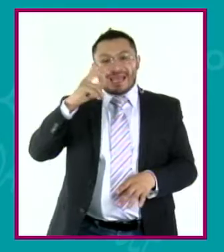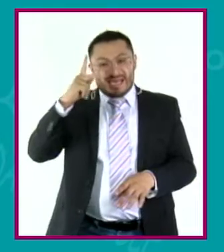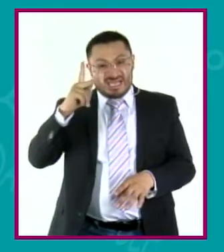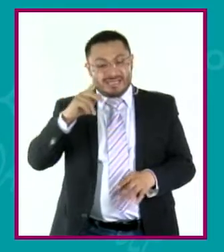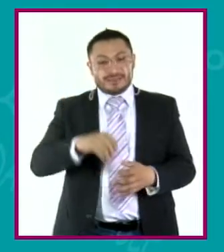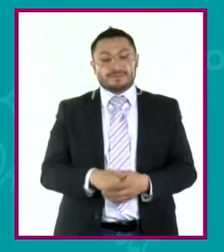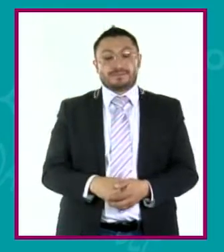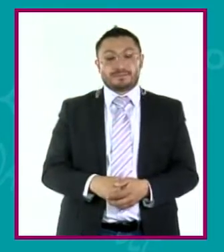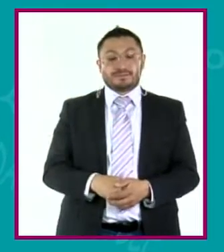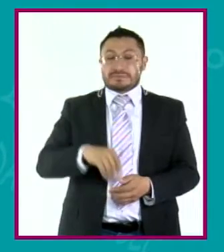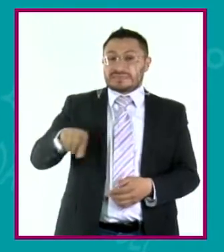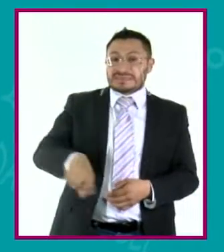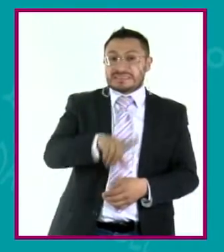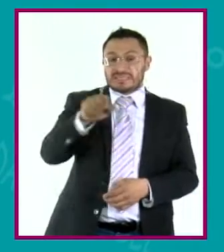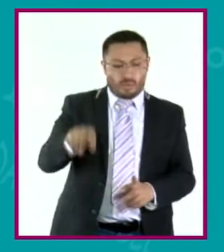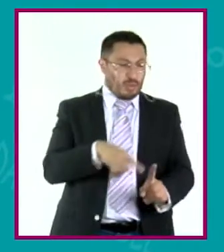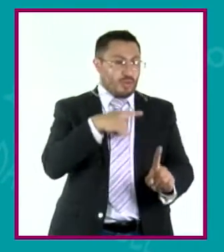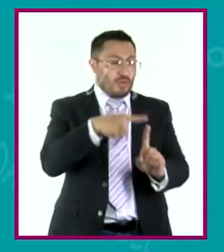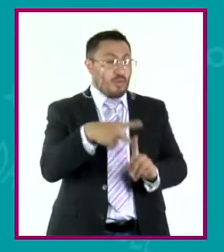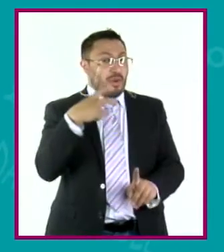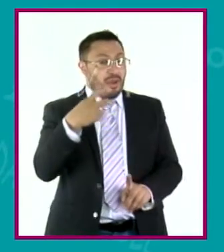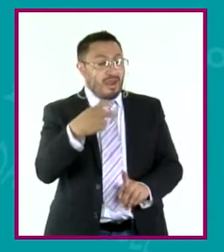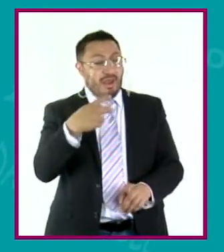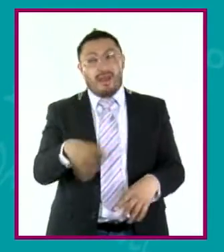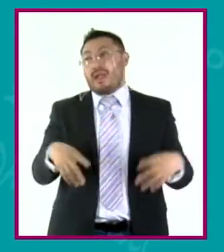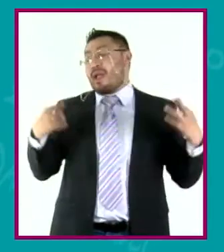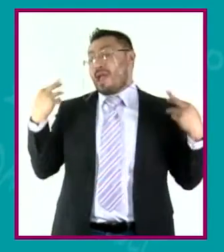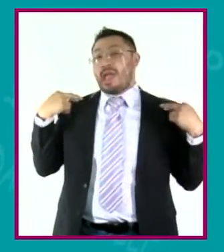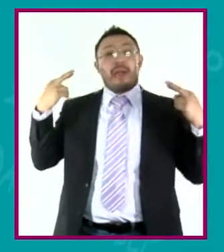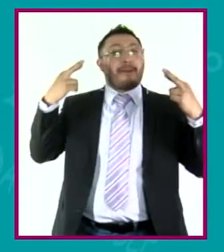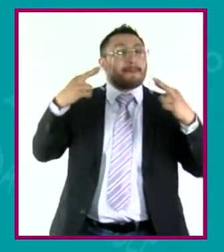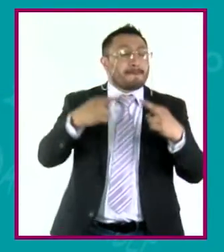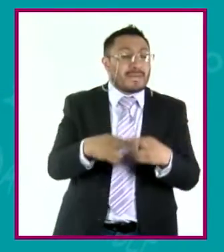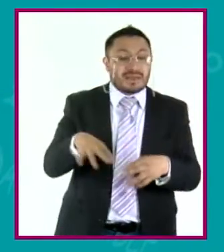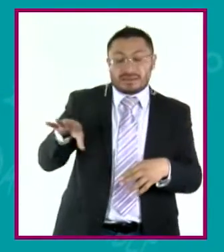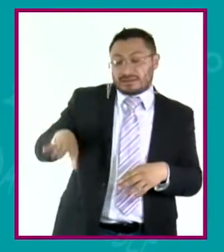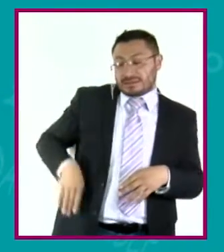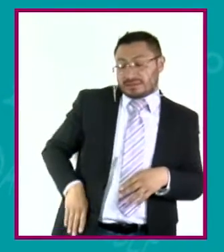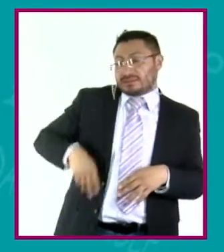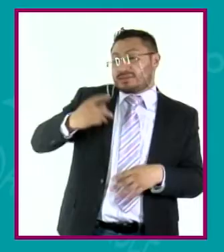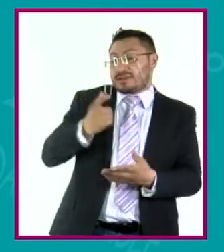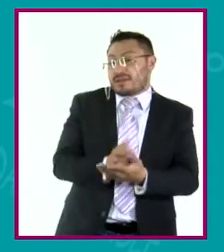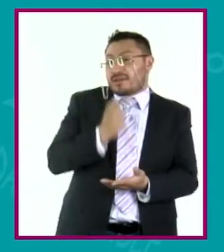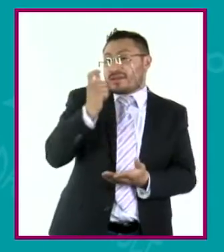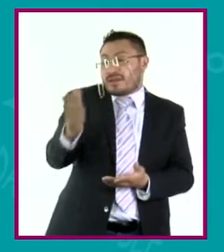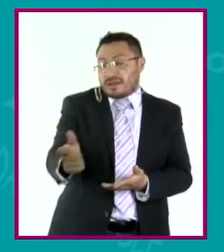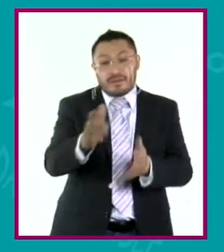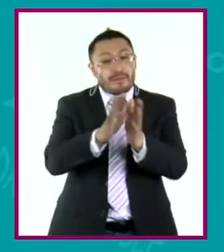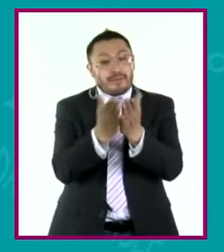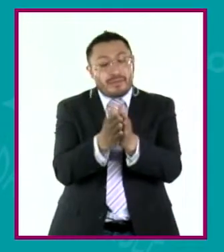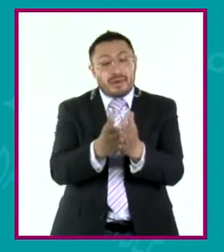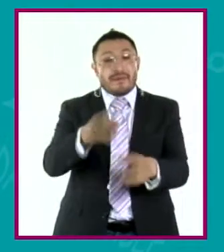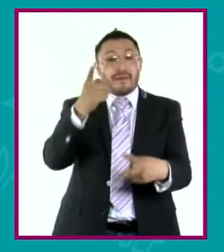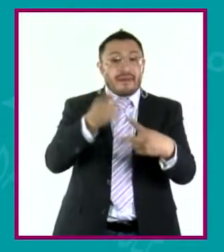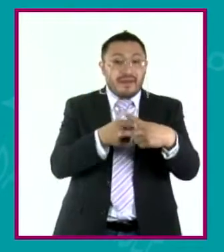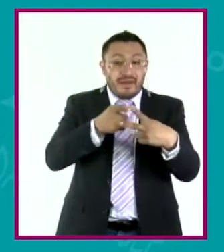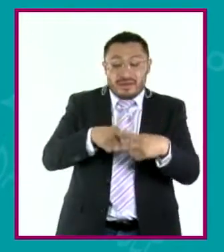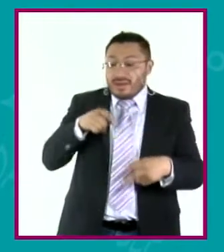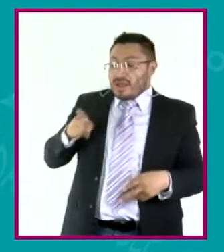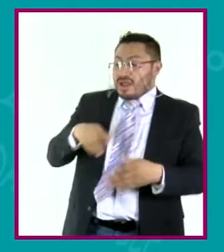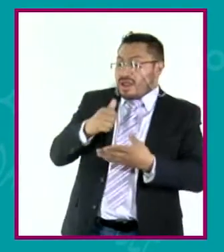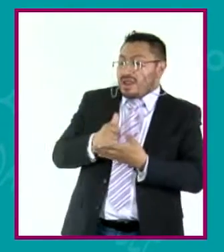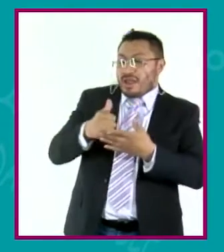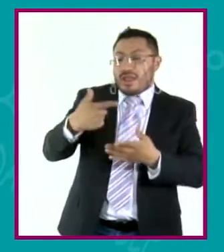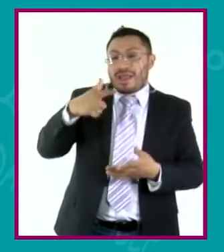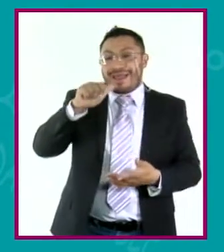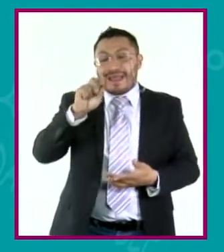Después del episodio de la suma, el profesor Bodner, de su propio bolsillo, pagó libros de matemáticas que le permitieron al joven Gauss